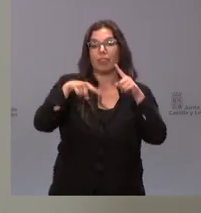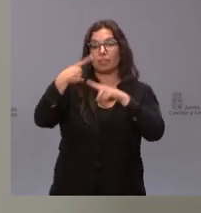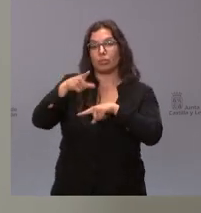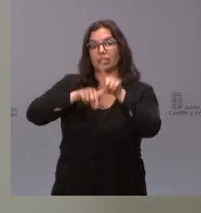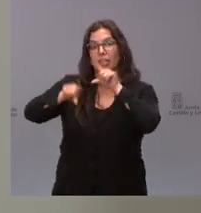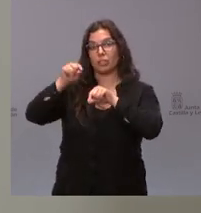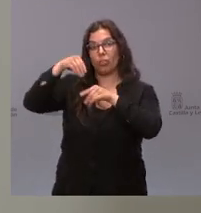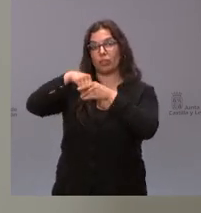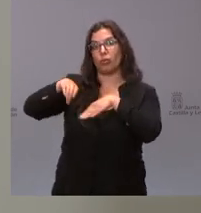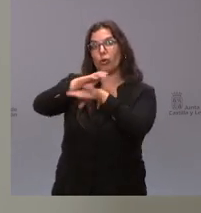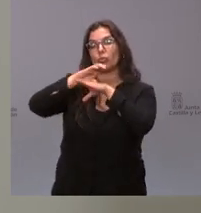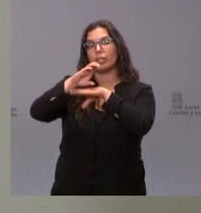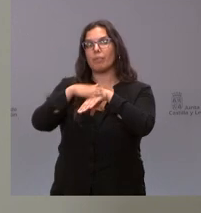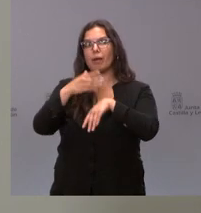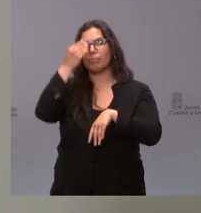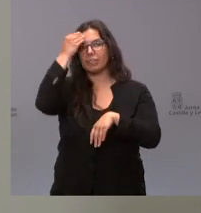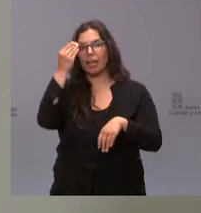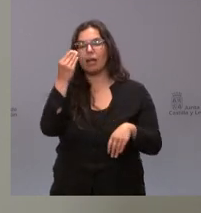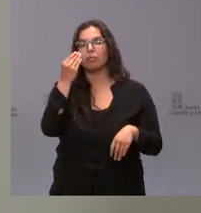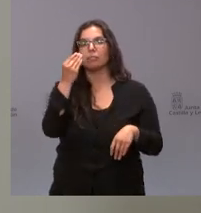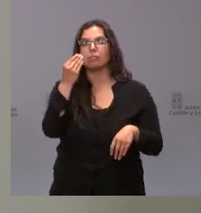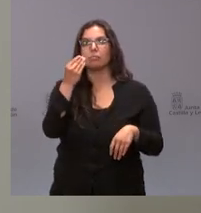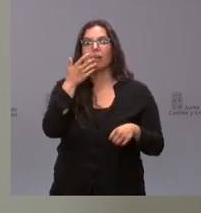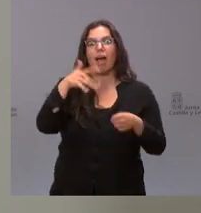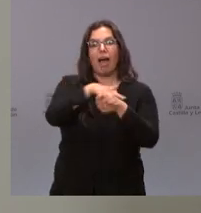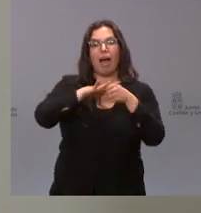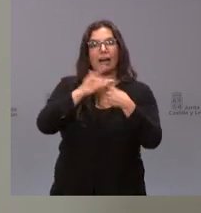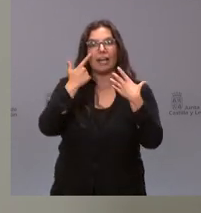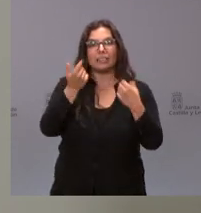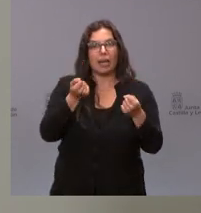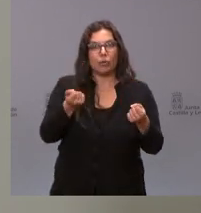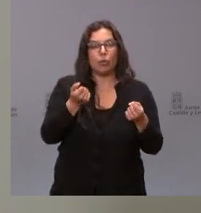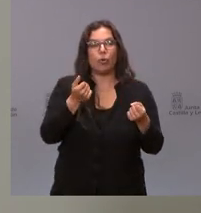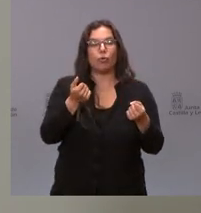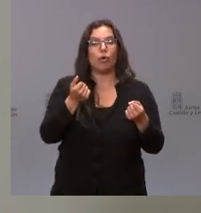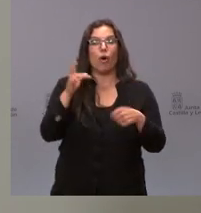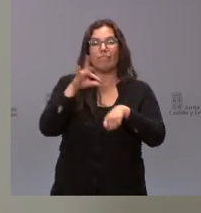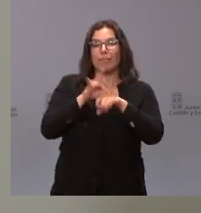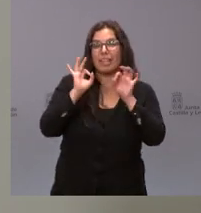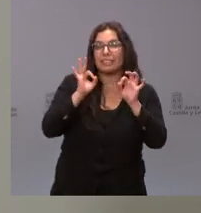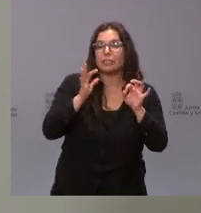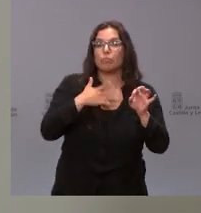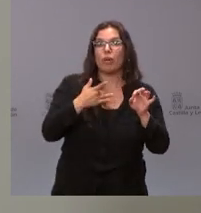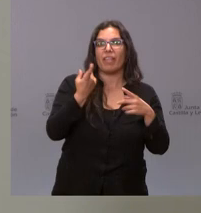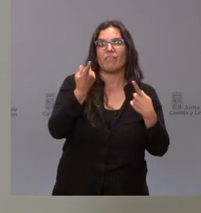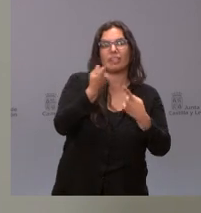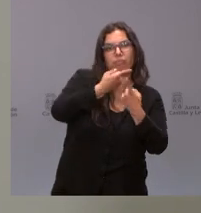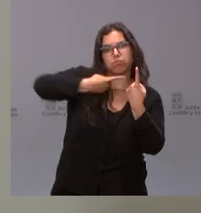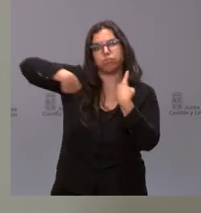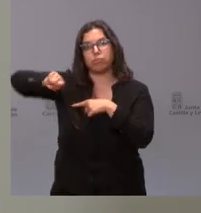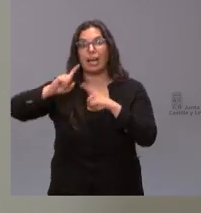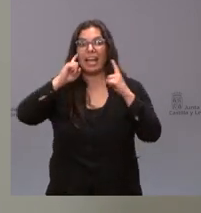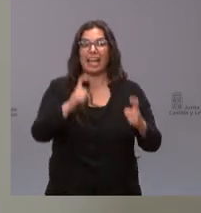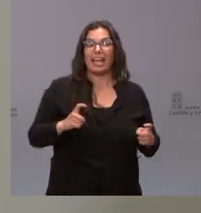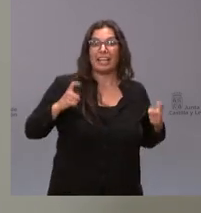parte de la consejería de en qué áreas de salud en qué patologías concretas pues el esfuerzo de